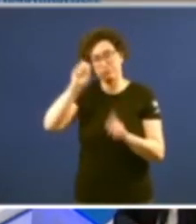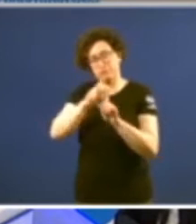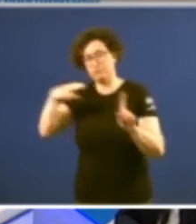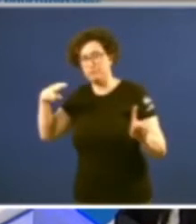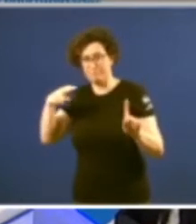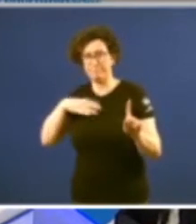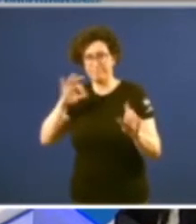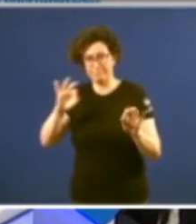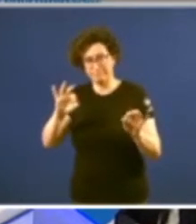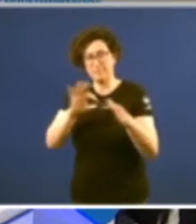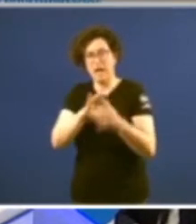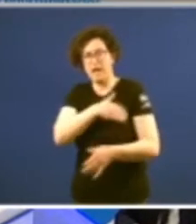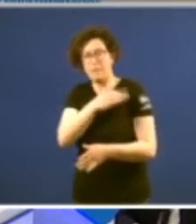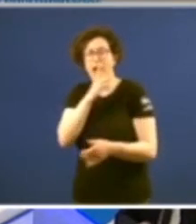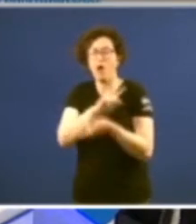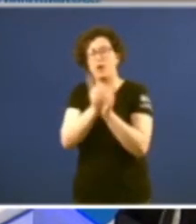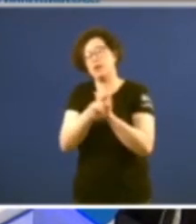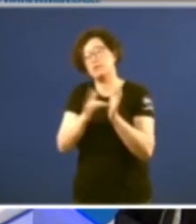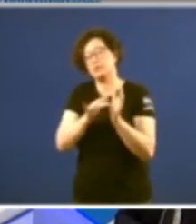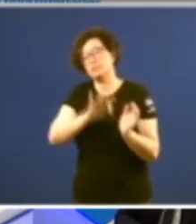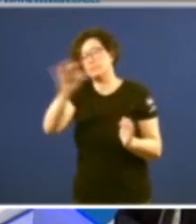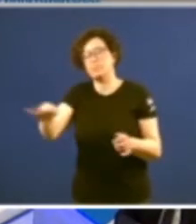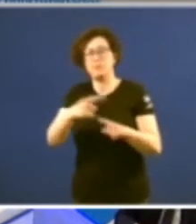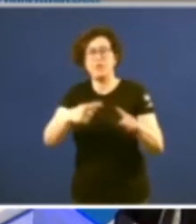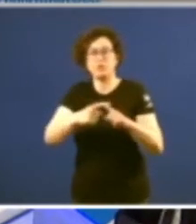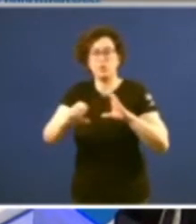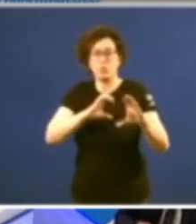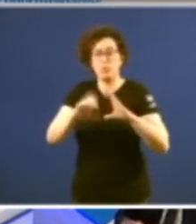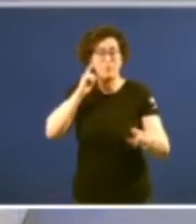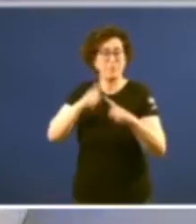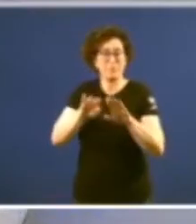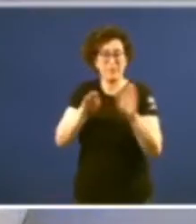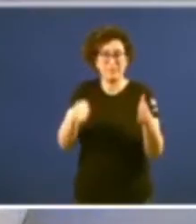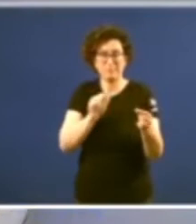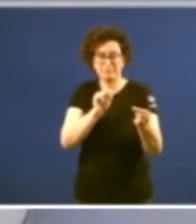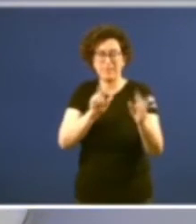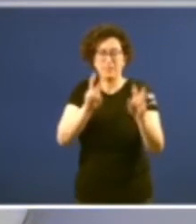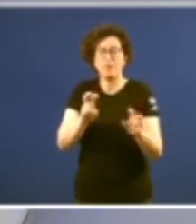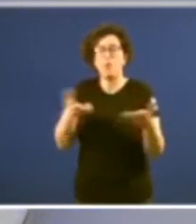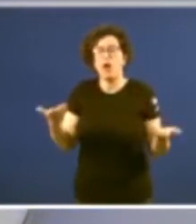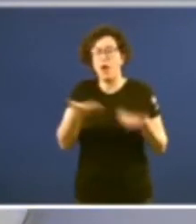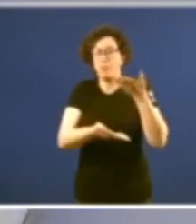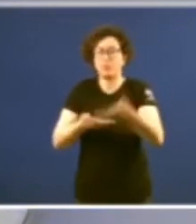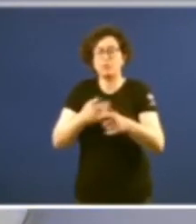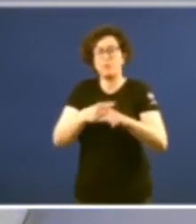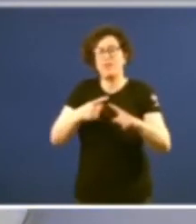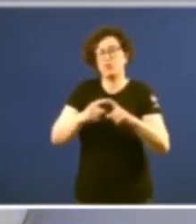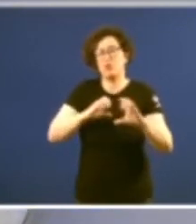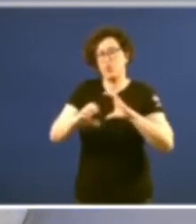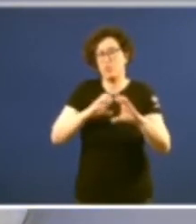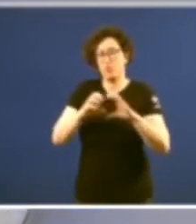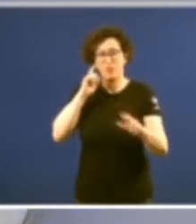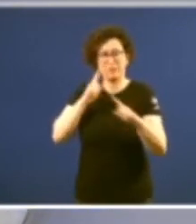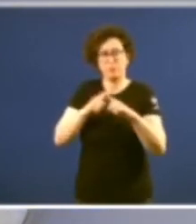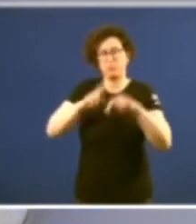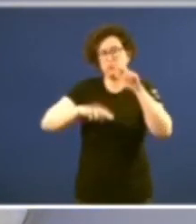momento dos medios de comunicación a mesa redonda tratará sobre a contribución da prensa galega a construcción da autonomía haberá